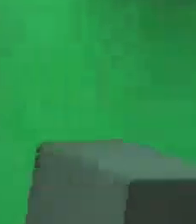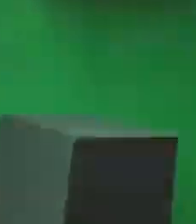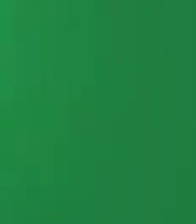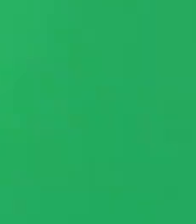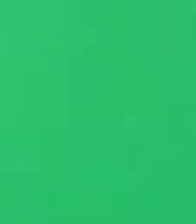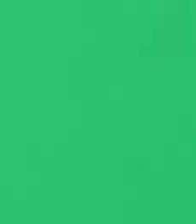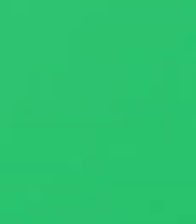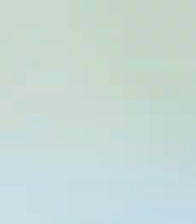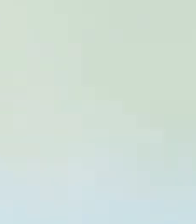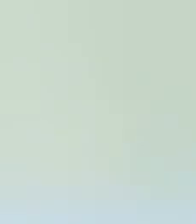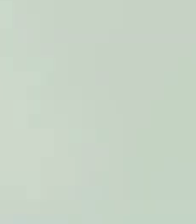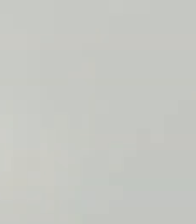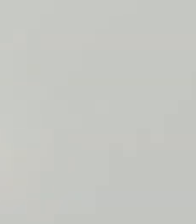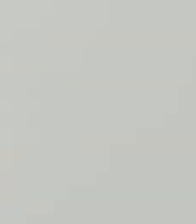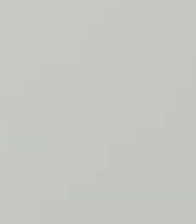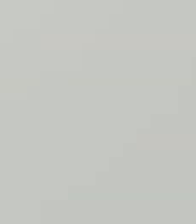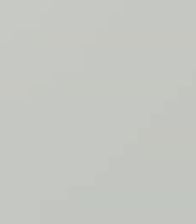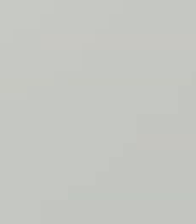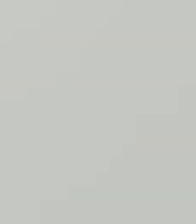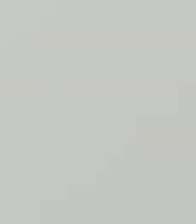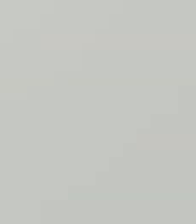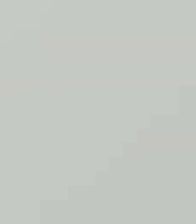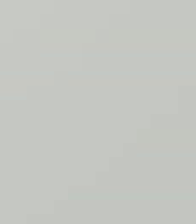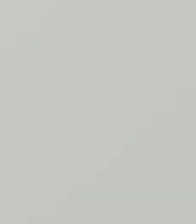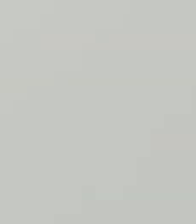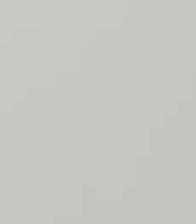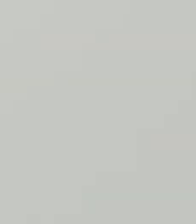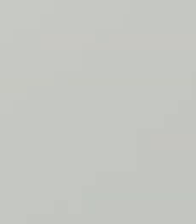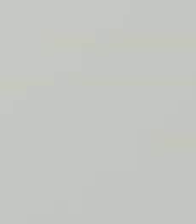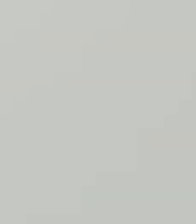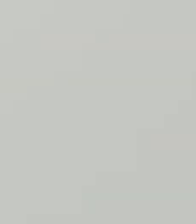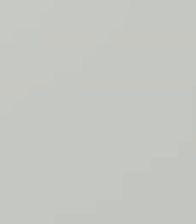Canal 14 tus causas tu canal